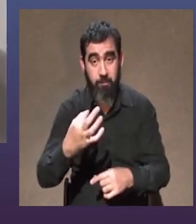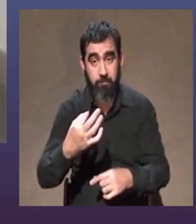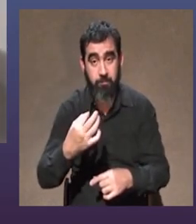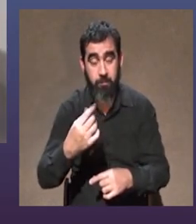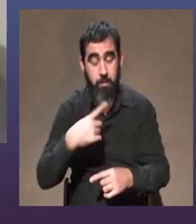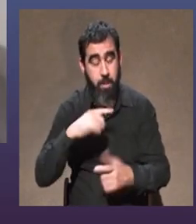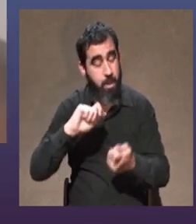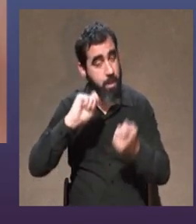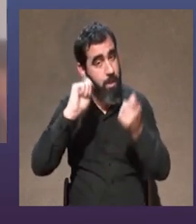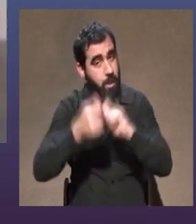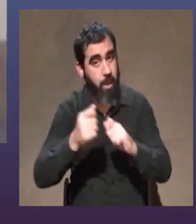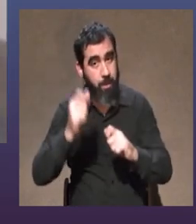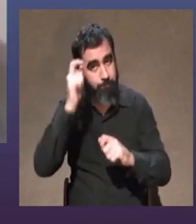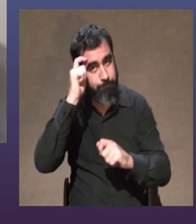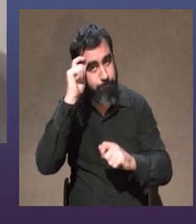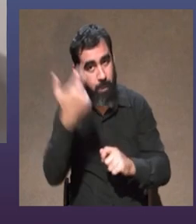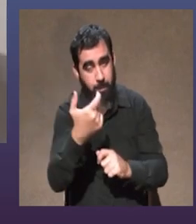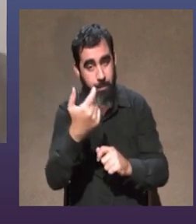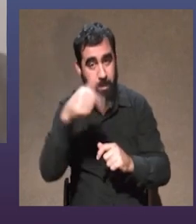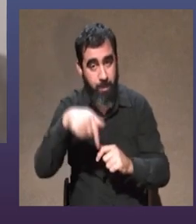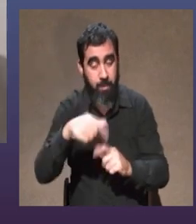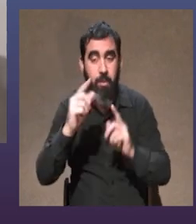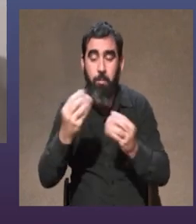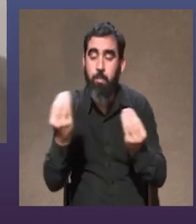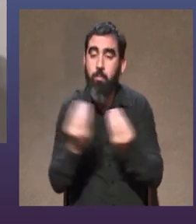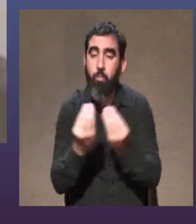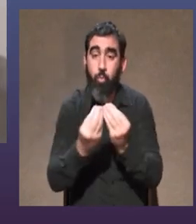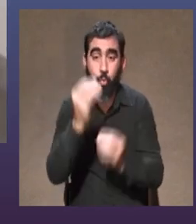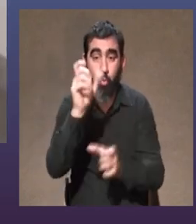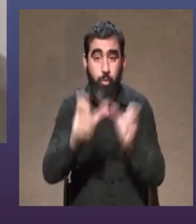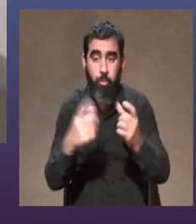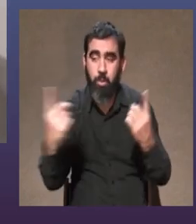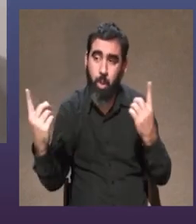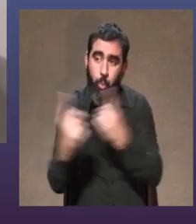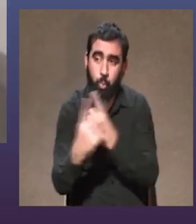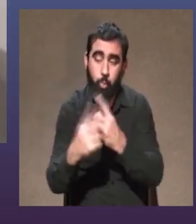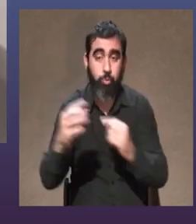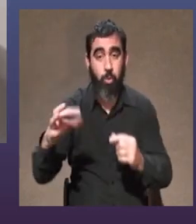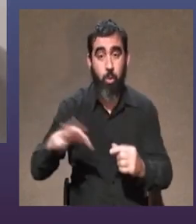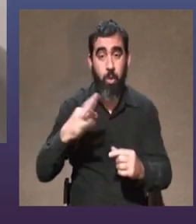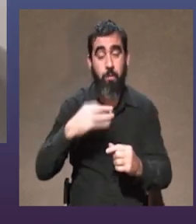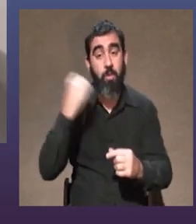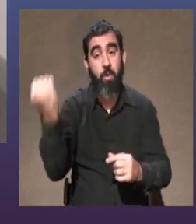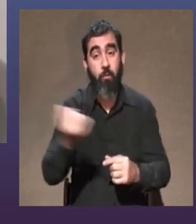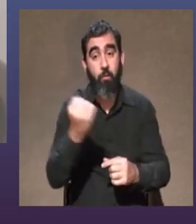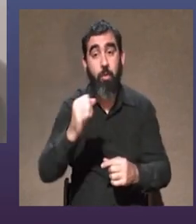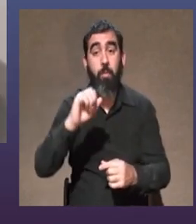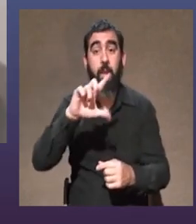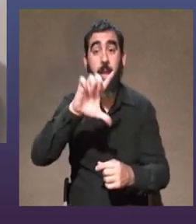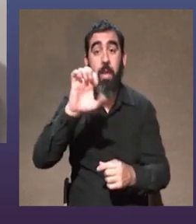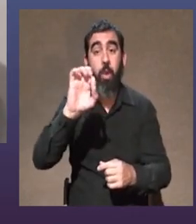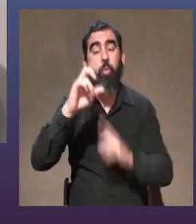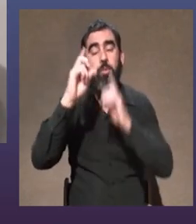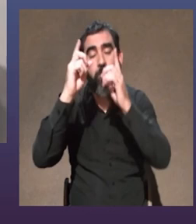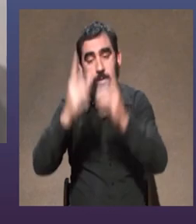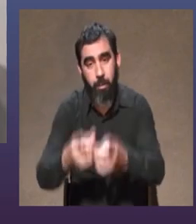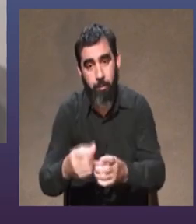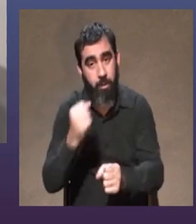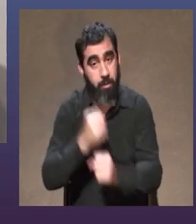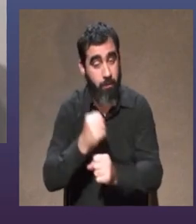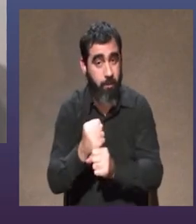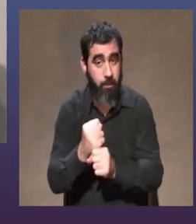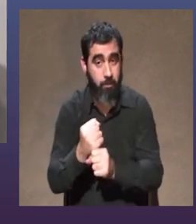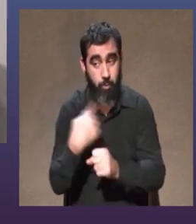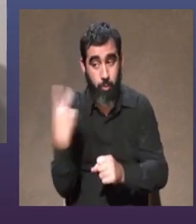una partida de cabeza increíble y después la cantidad de gente con la que me he cruzado una de esas fundamentales ha sido Leo con quien